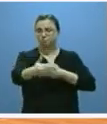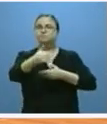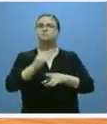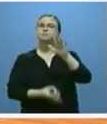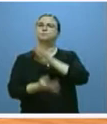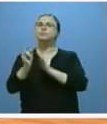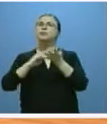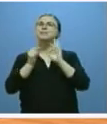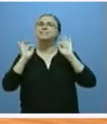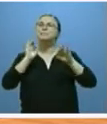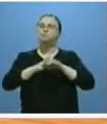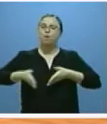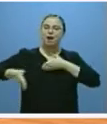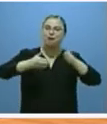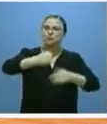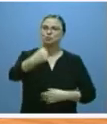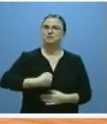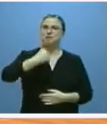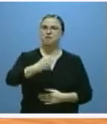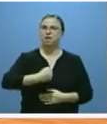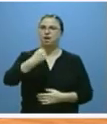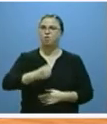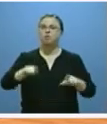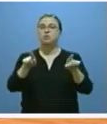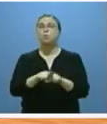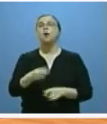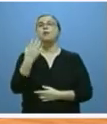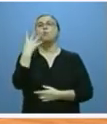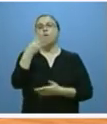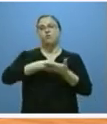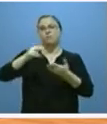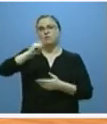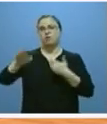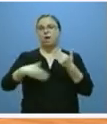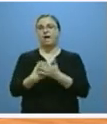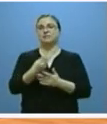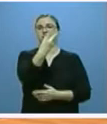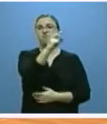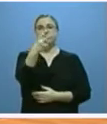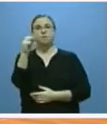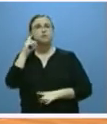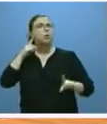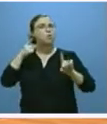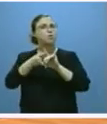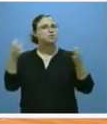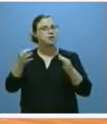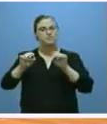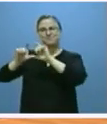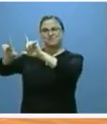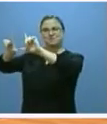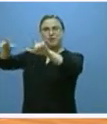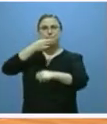plan específico para los caminos de Santiago, dotado con 4 millones de euros hasta 2020 con el objetivo de mejorar su señalización,